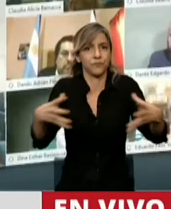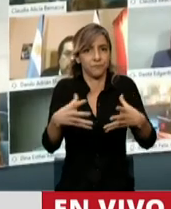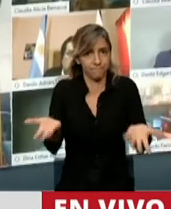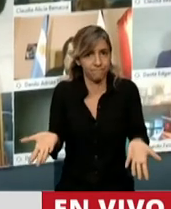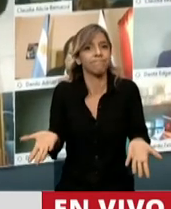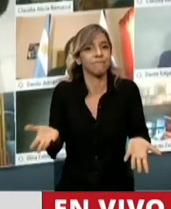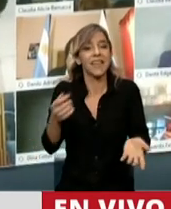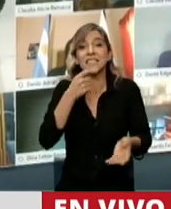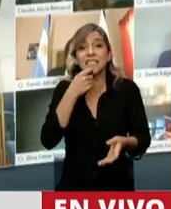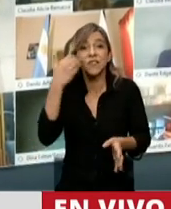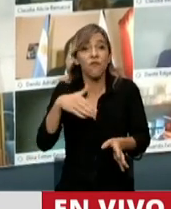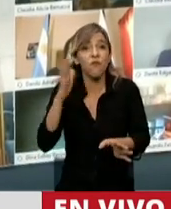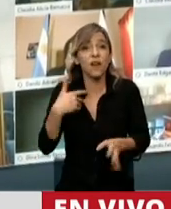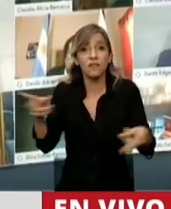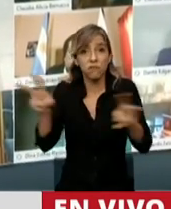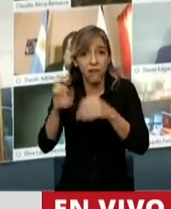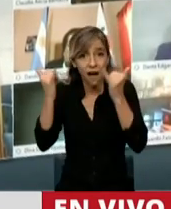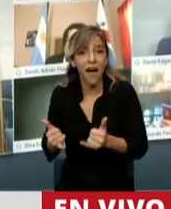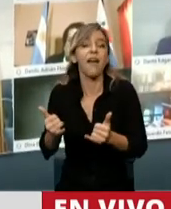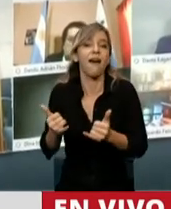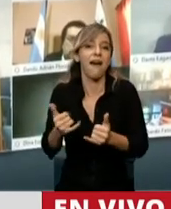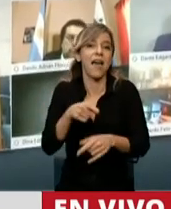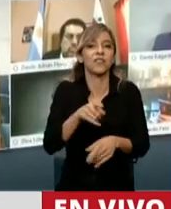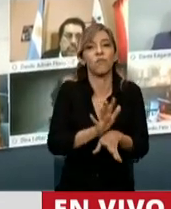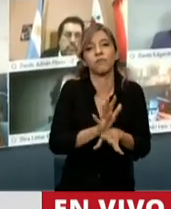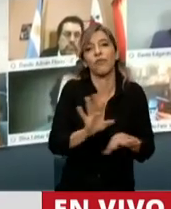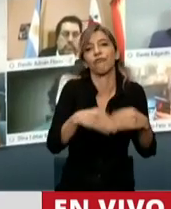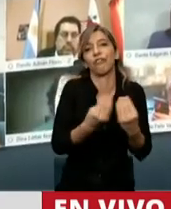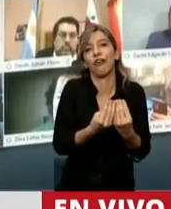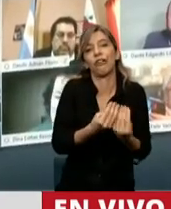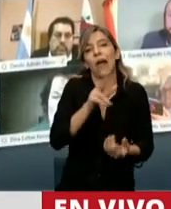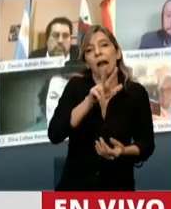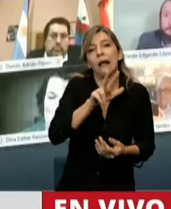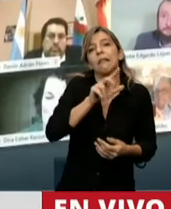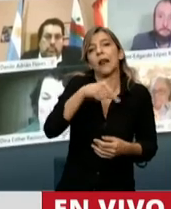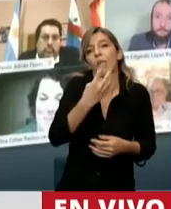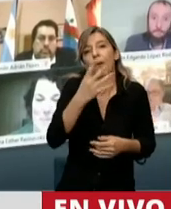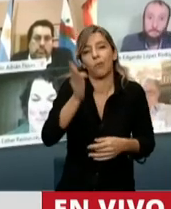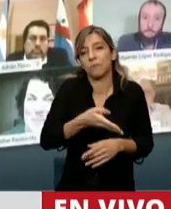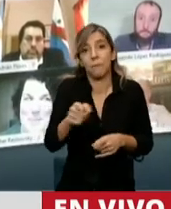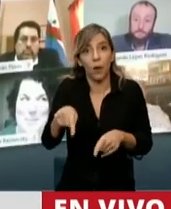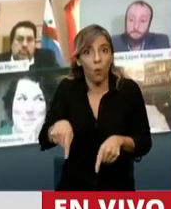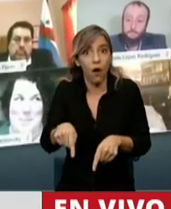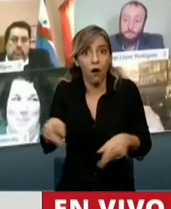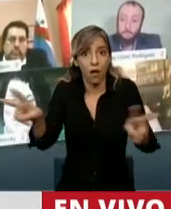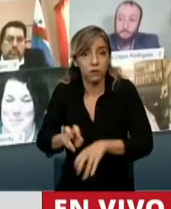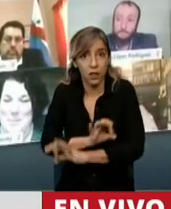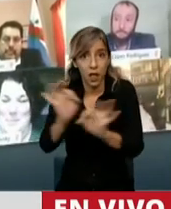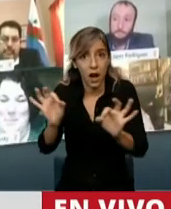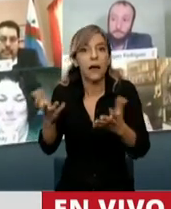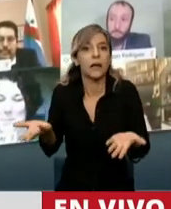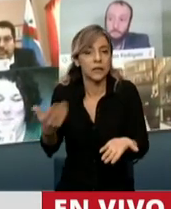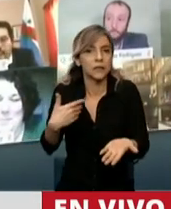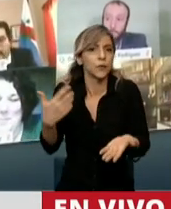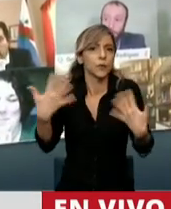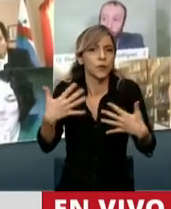Pero cuando hay advenimiento, no hay recaudación para la FIB, supera el 62%. Y muchas de esas empresas